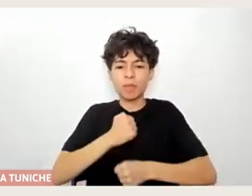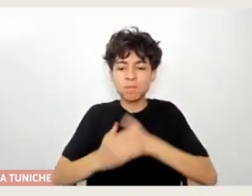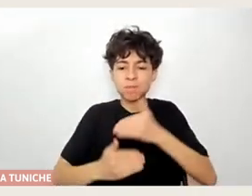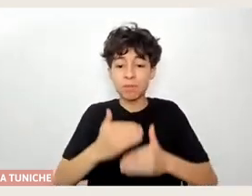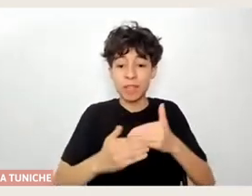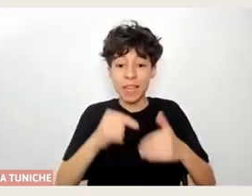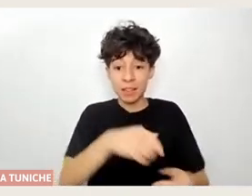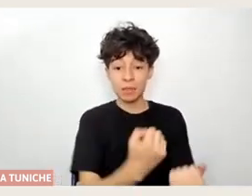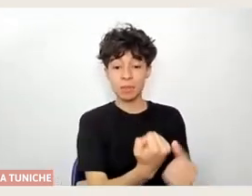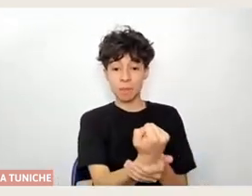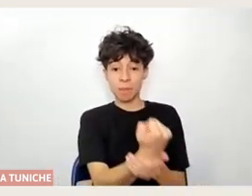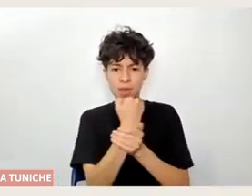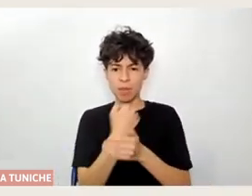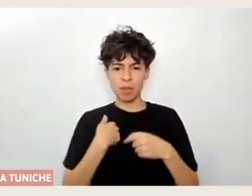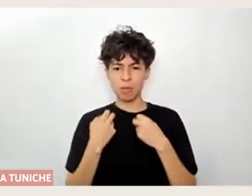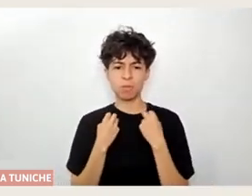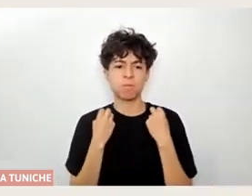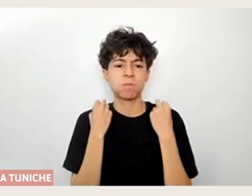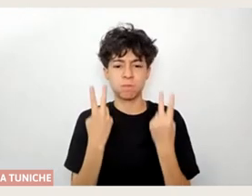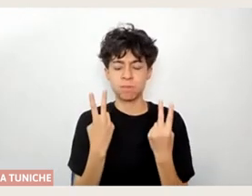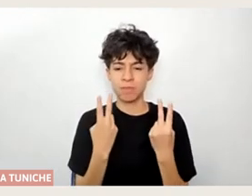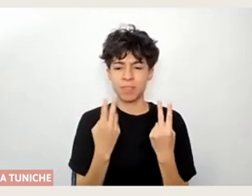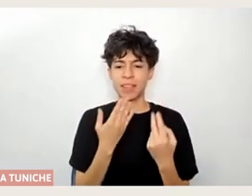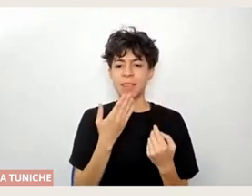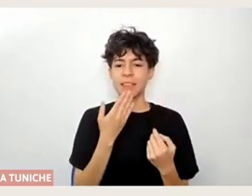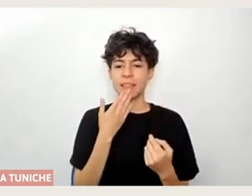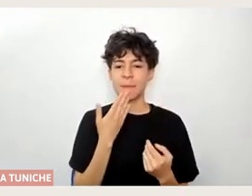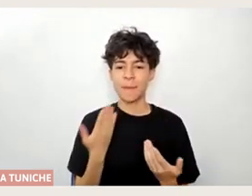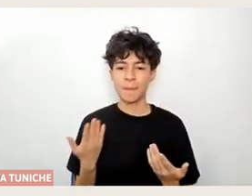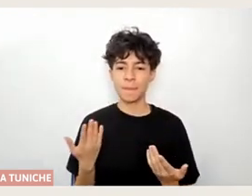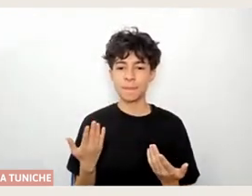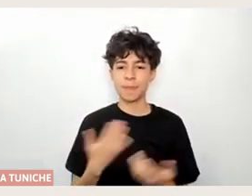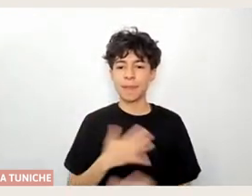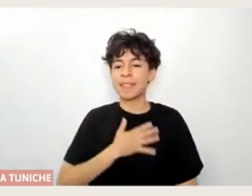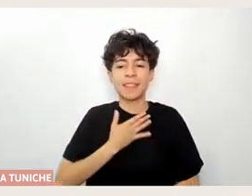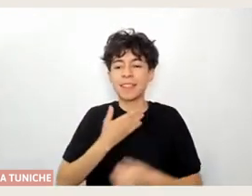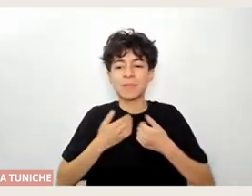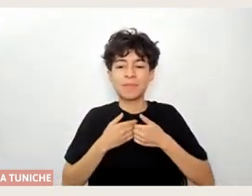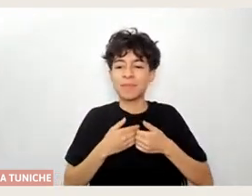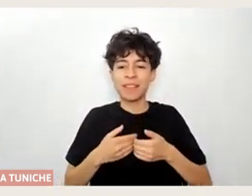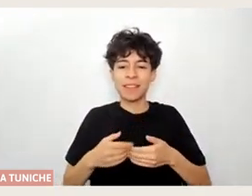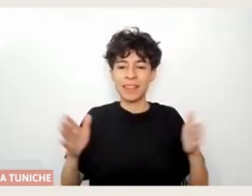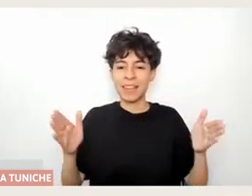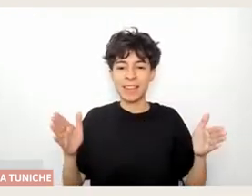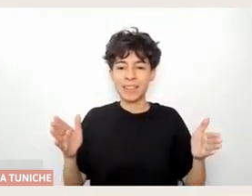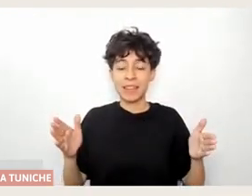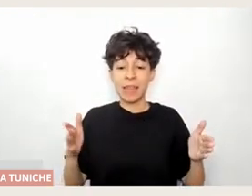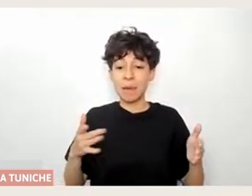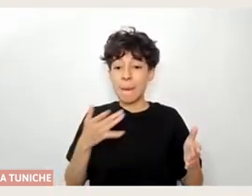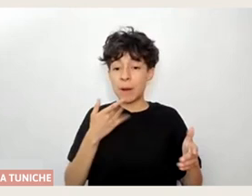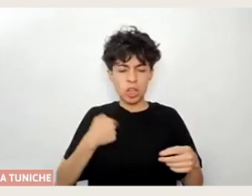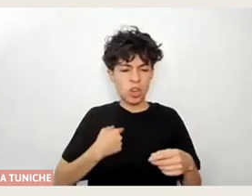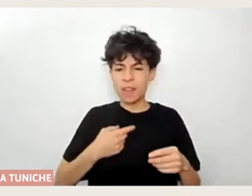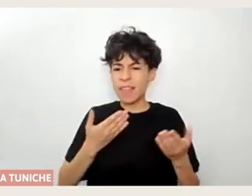a poder sentirme más empoderada en lo que me rodea, y también sentirme más libre de poder ser imperfecta